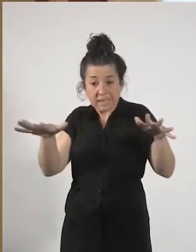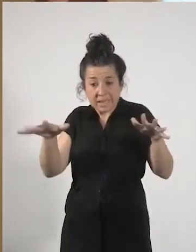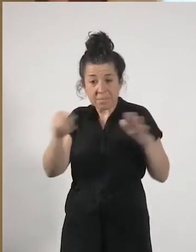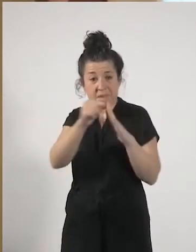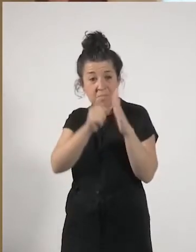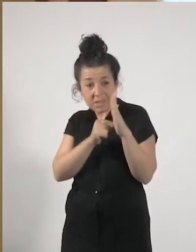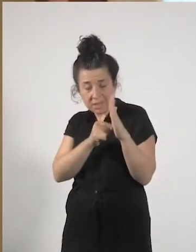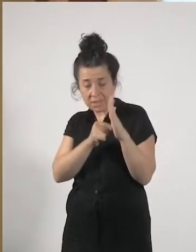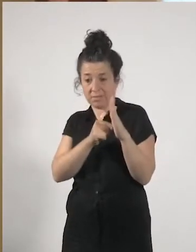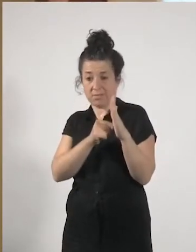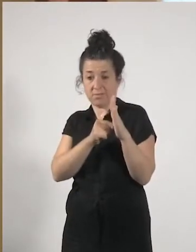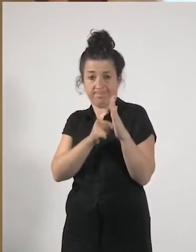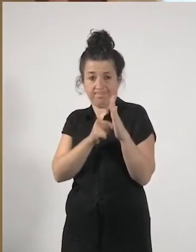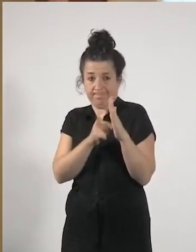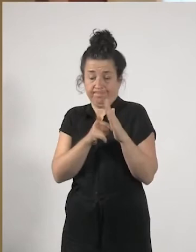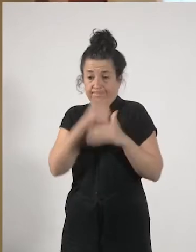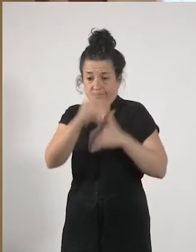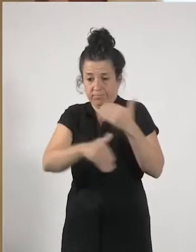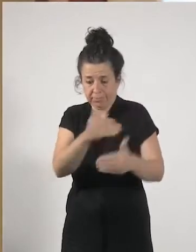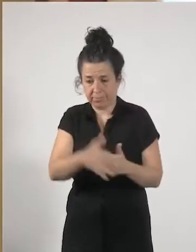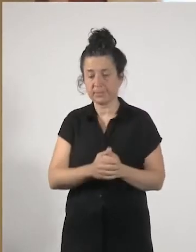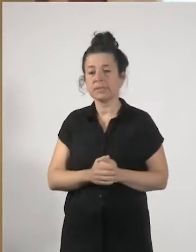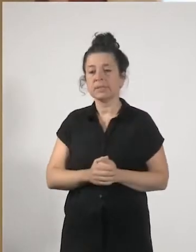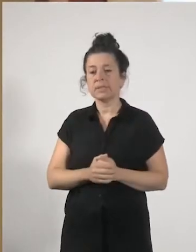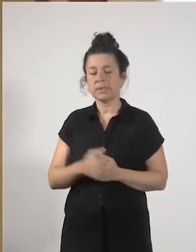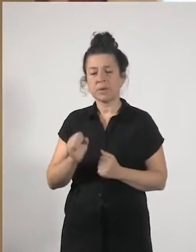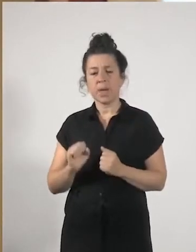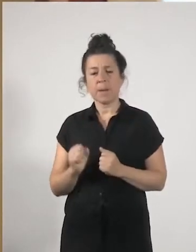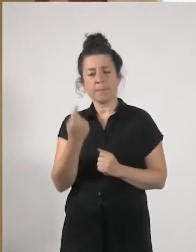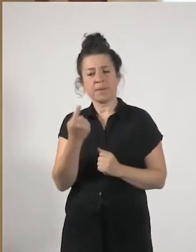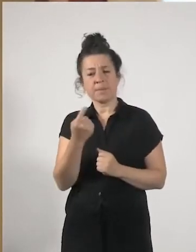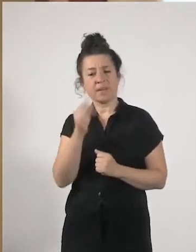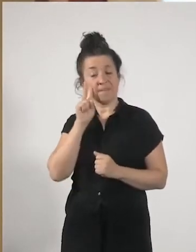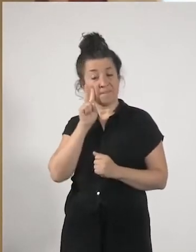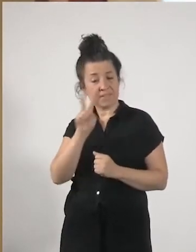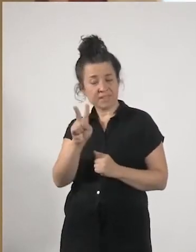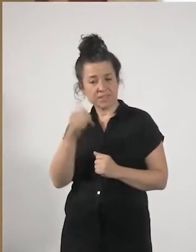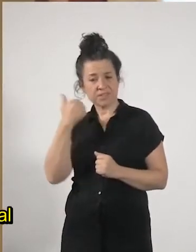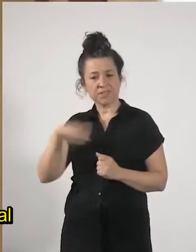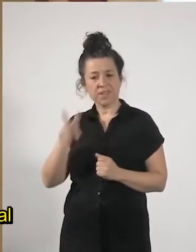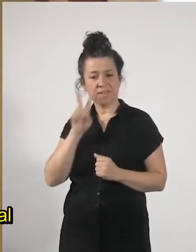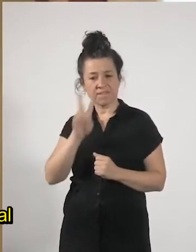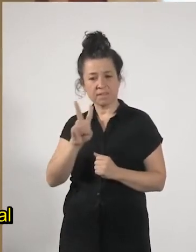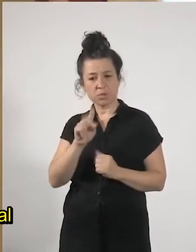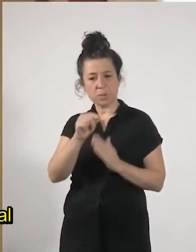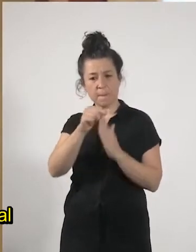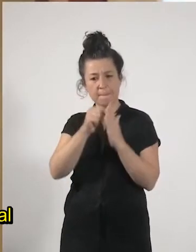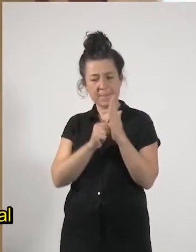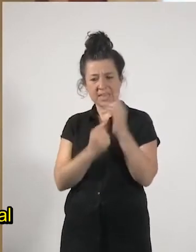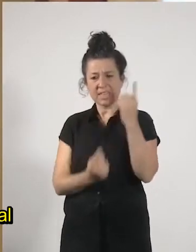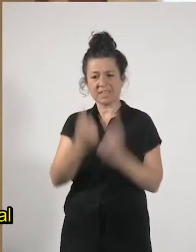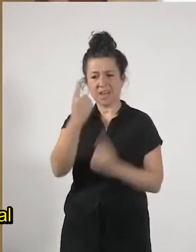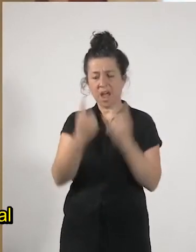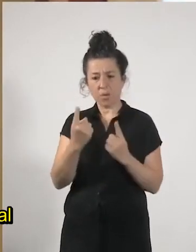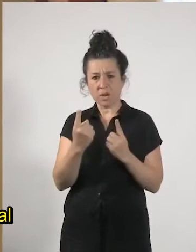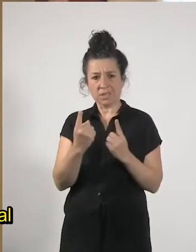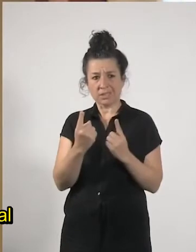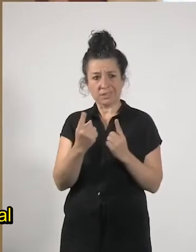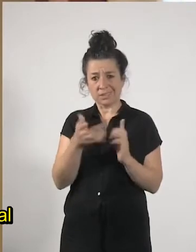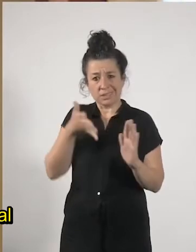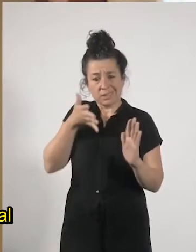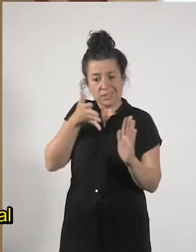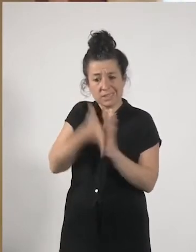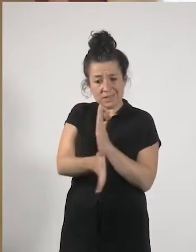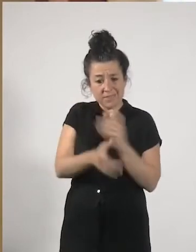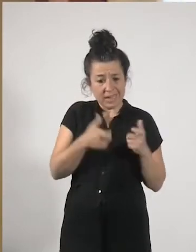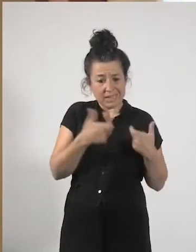en una primera visión es que estas medidas, algunas de estas medidas han supuesto una paralización total de sectores